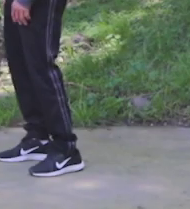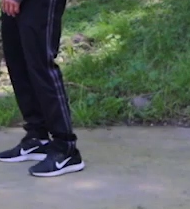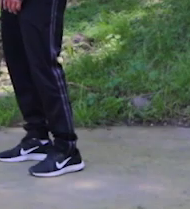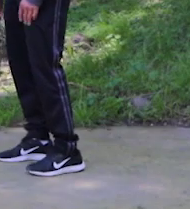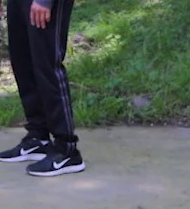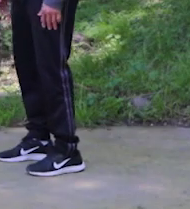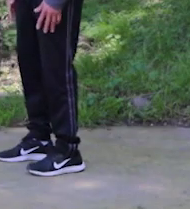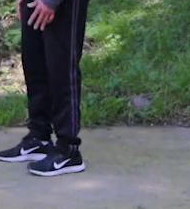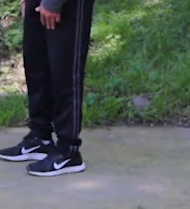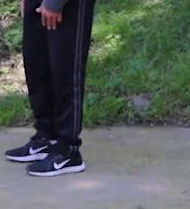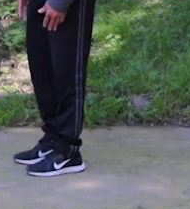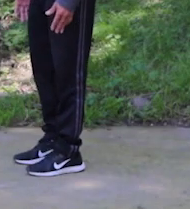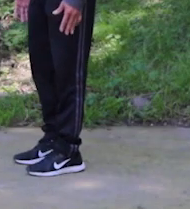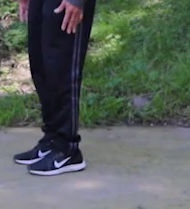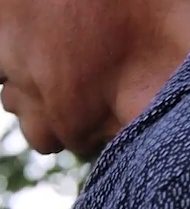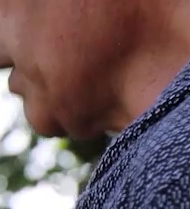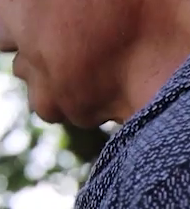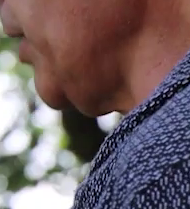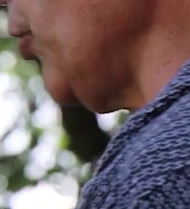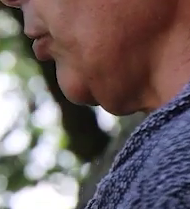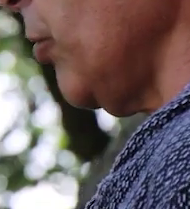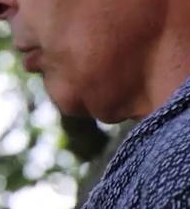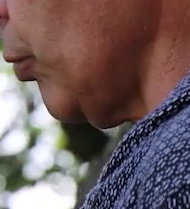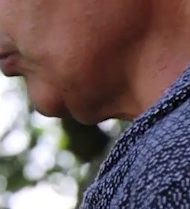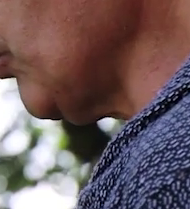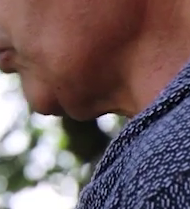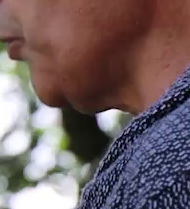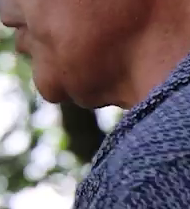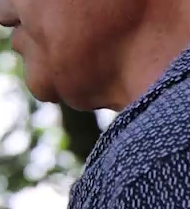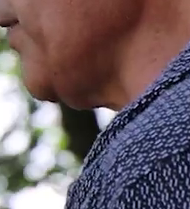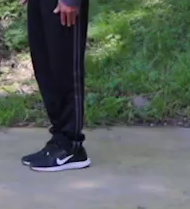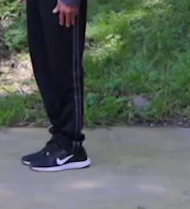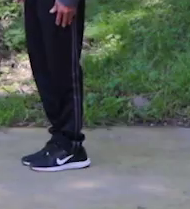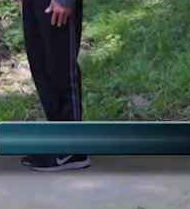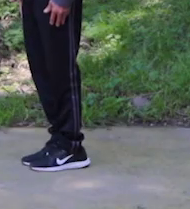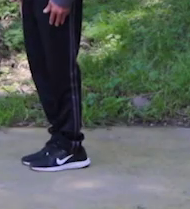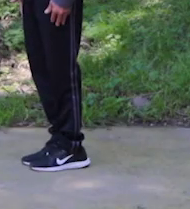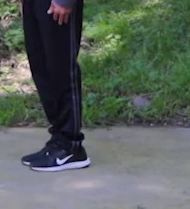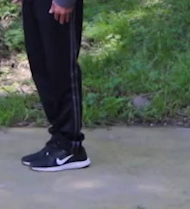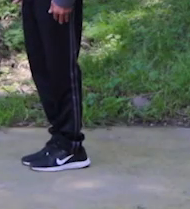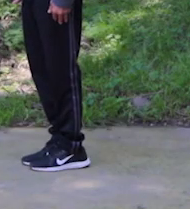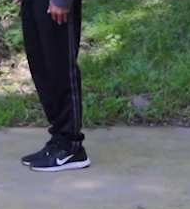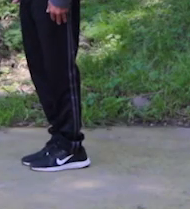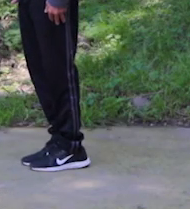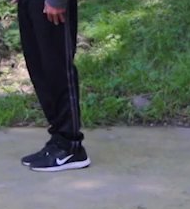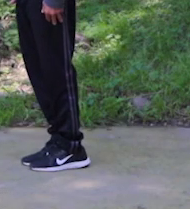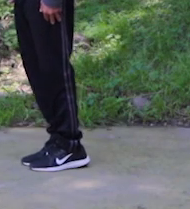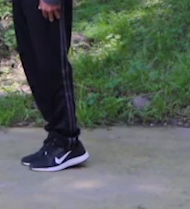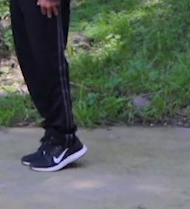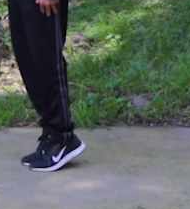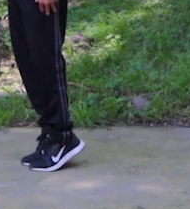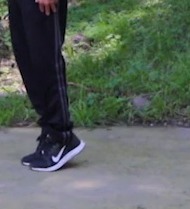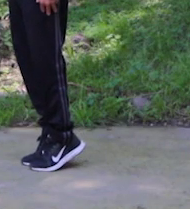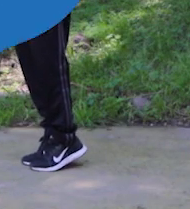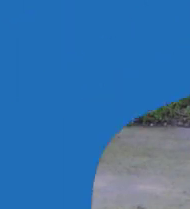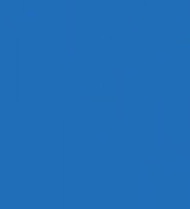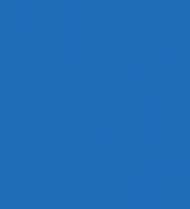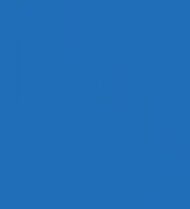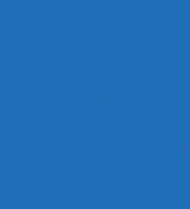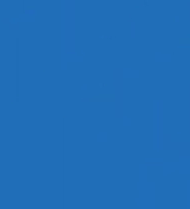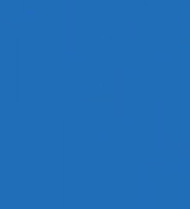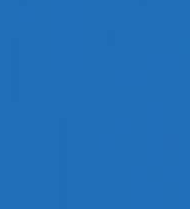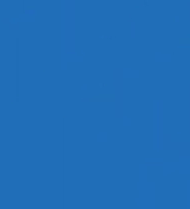Vamos a trabajar pantorrilla. Vamos a parar derechos, juntos los pies. Y lo único que vamos a hacer es elevar nuestros talones.